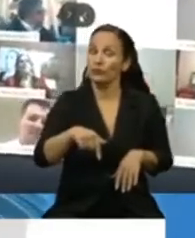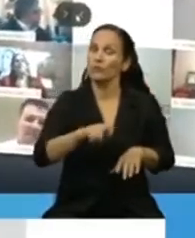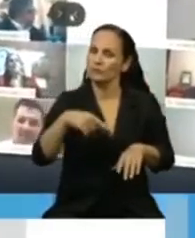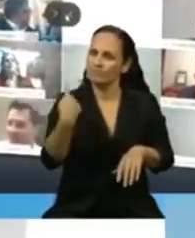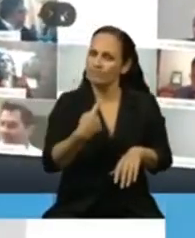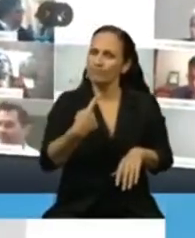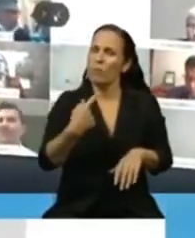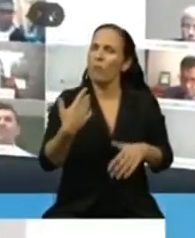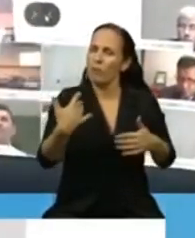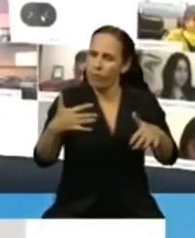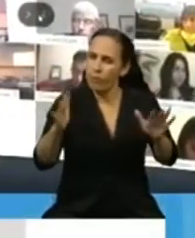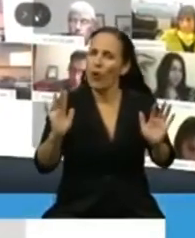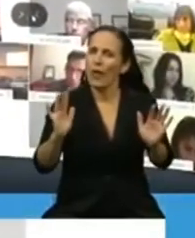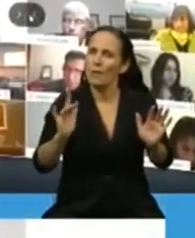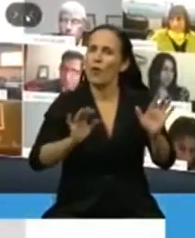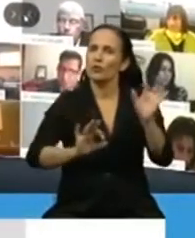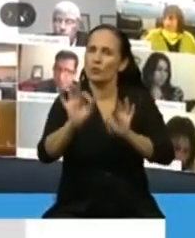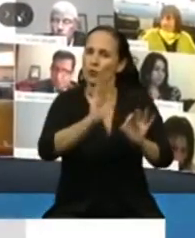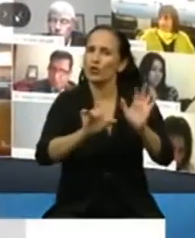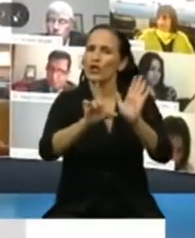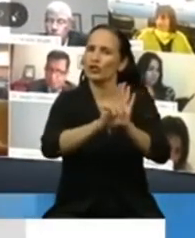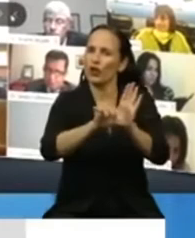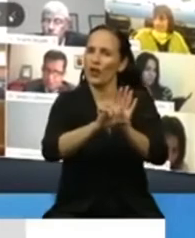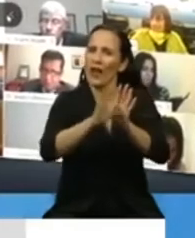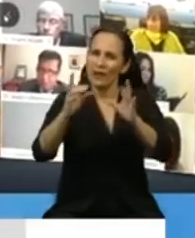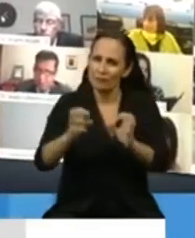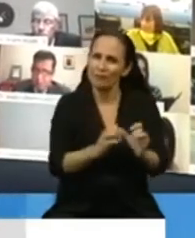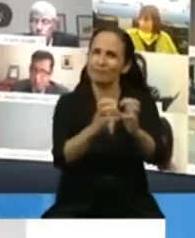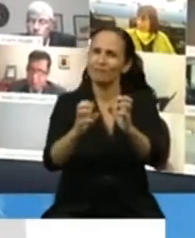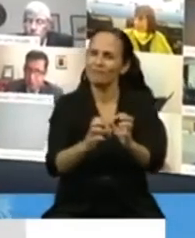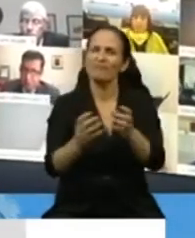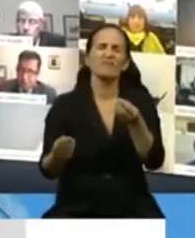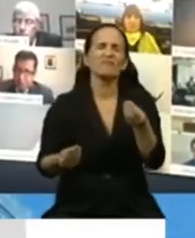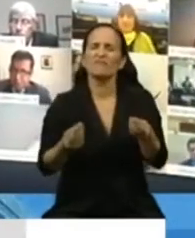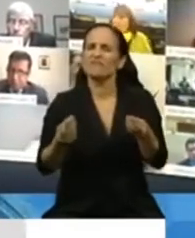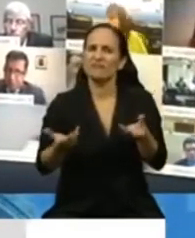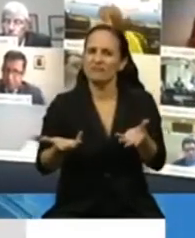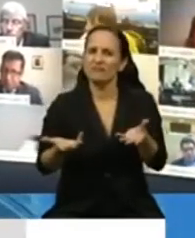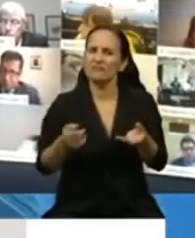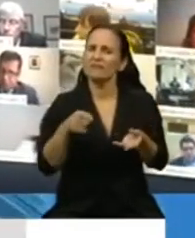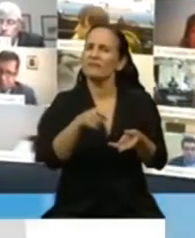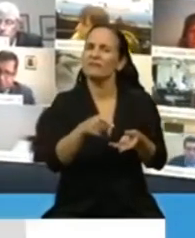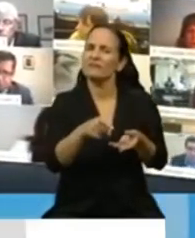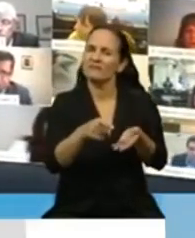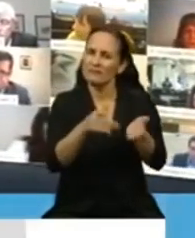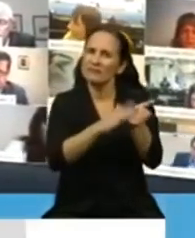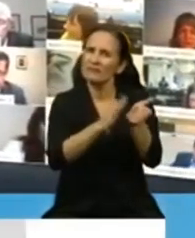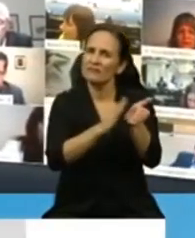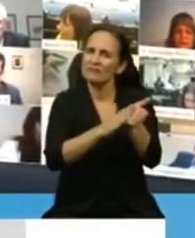posibilidad de tratar un proyecto de ley que pretende ser una herramienta concreta